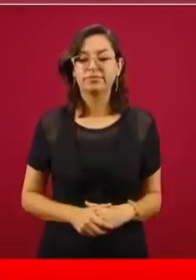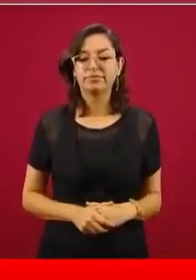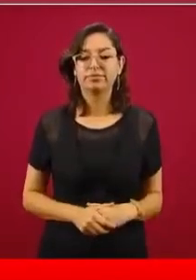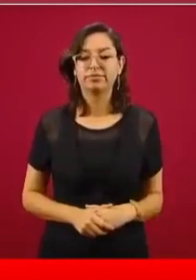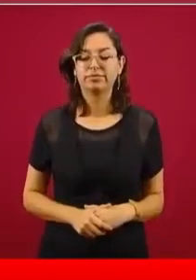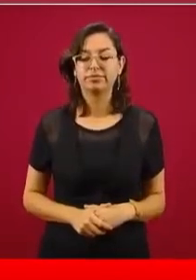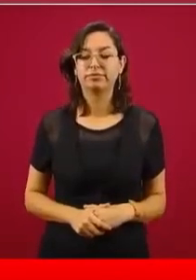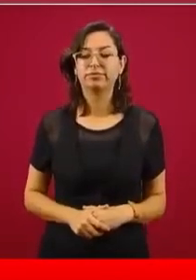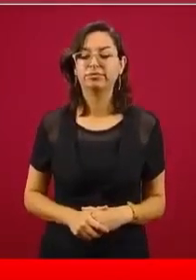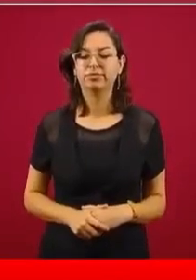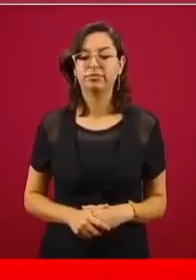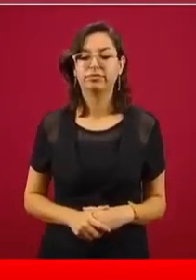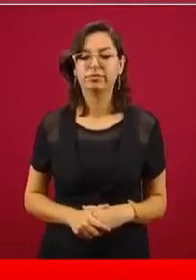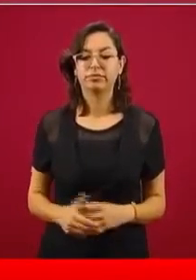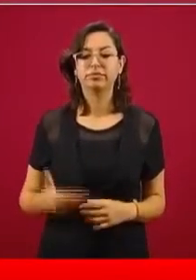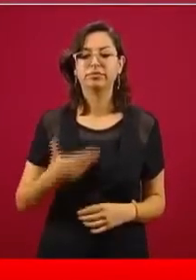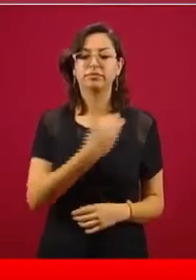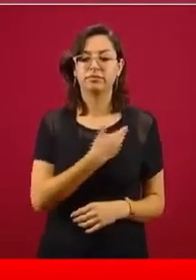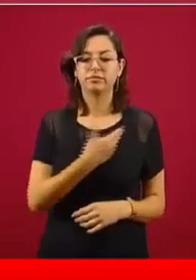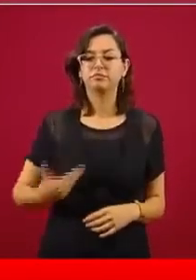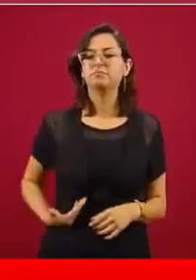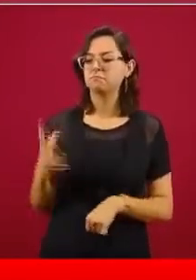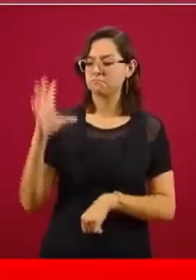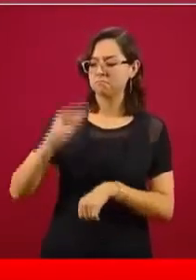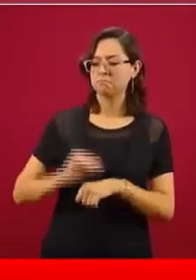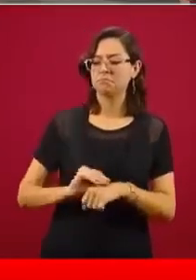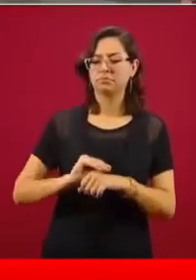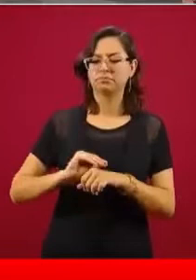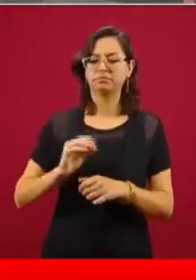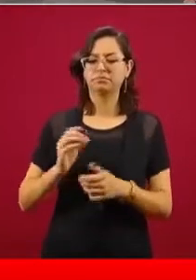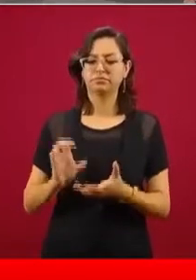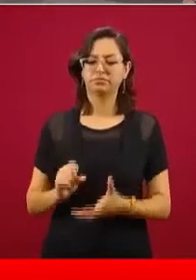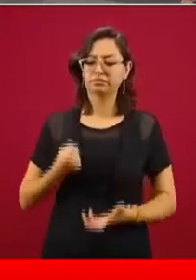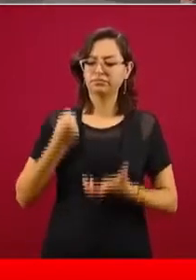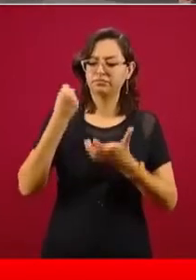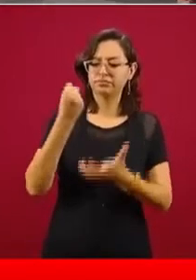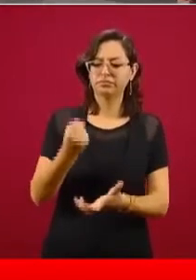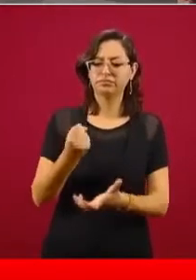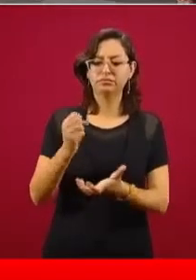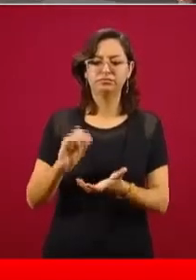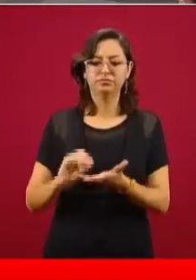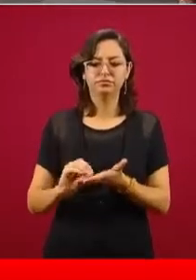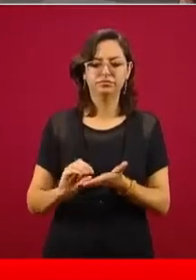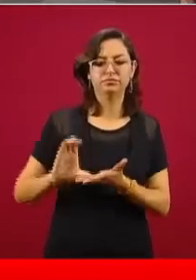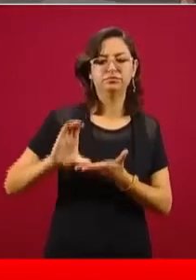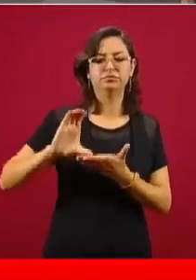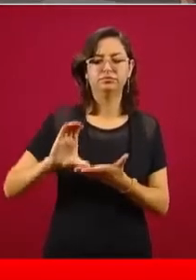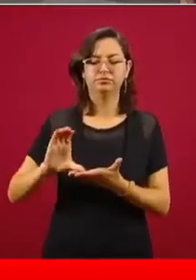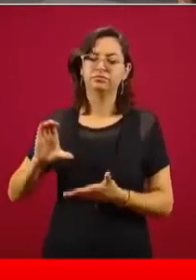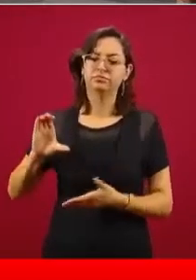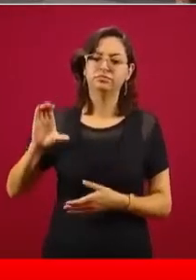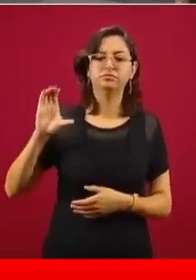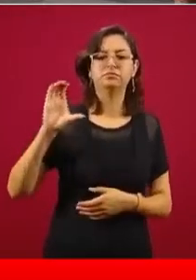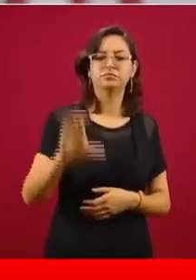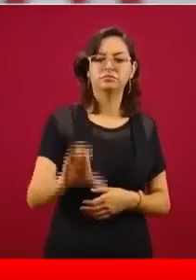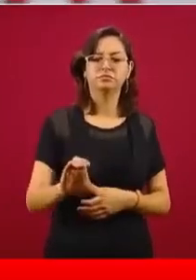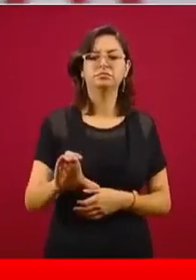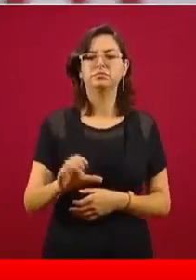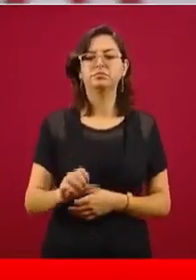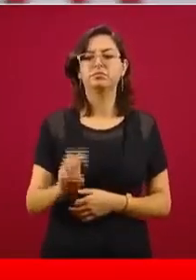El señor presidente nos autorizó un aumento del presupuesto para el apoyo económico para este fin que les acabo de decir,